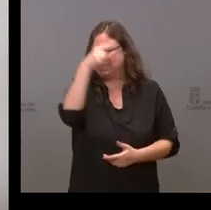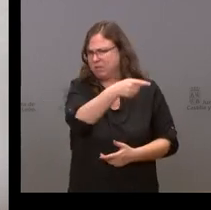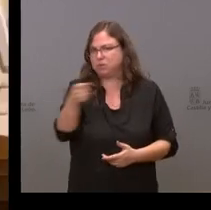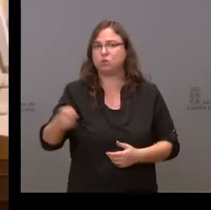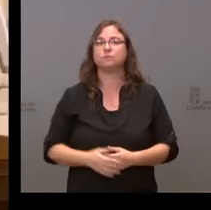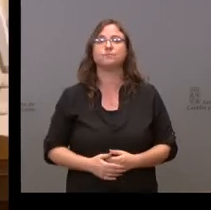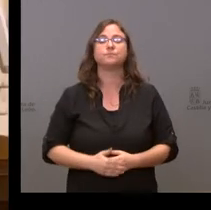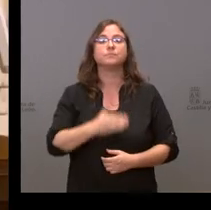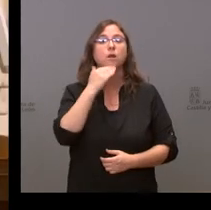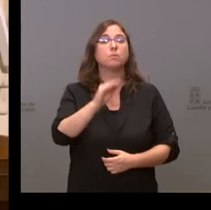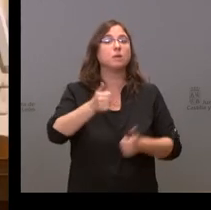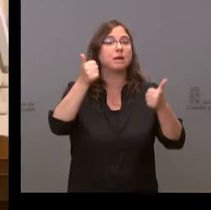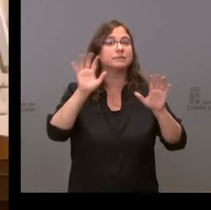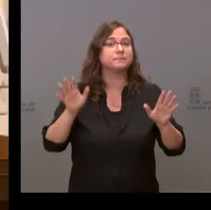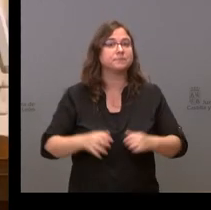¿Alguna pregunta más?